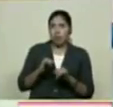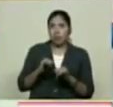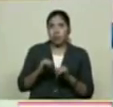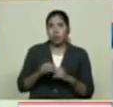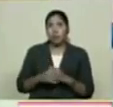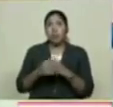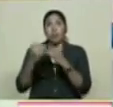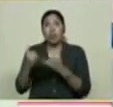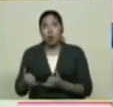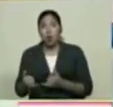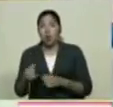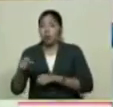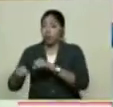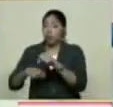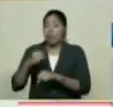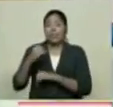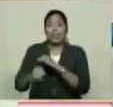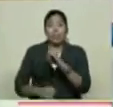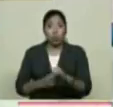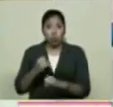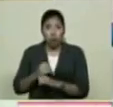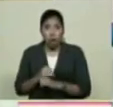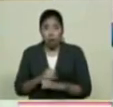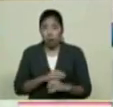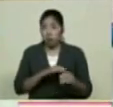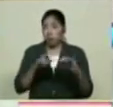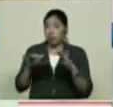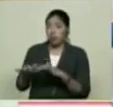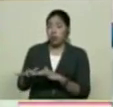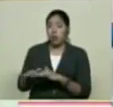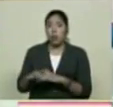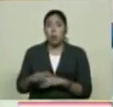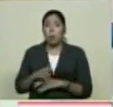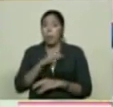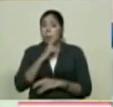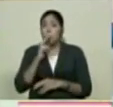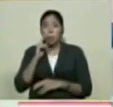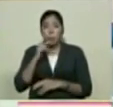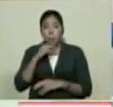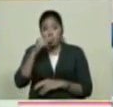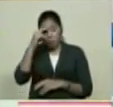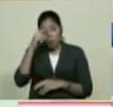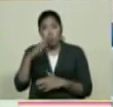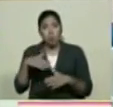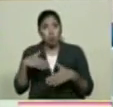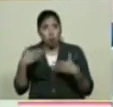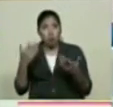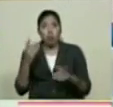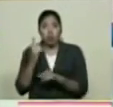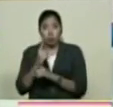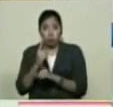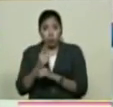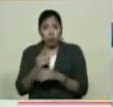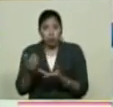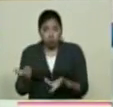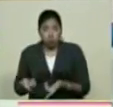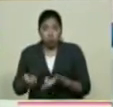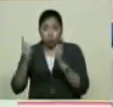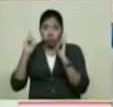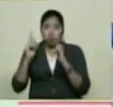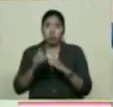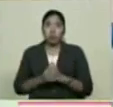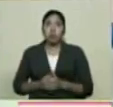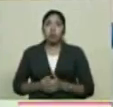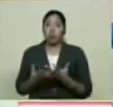vuelta Internacional En bicicleta de montaña Para que los padres También que lleven A sus hijos Bueno también puedan Competir en el evento Ahora Sobre